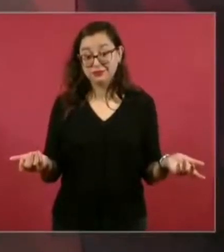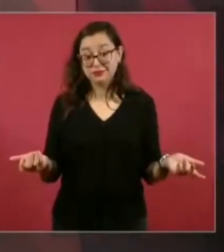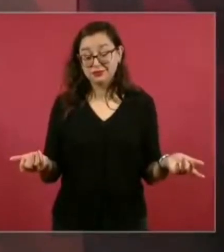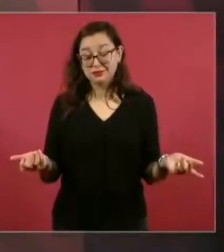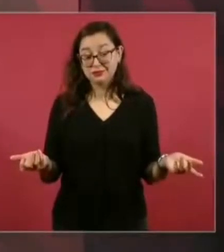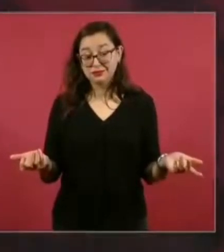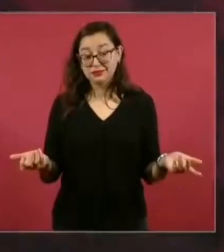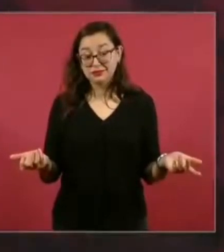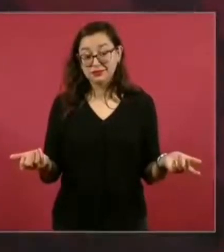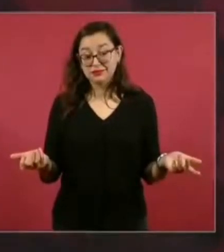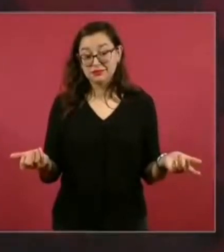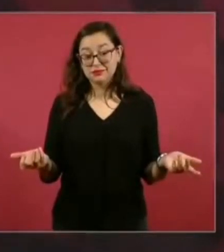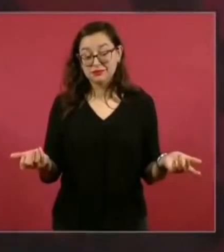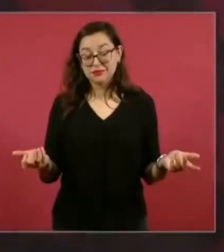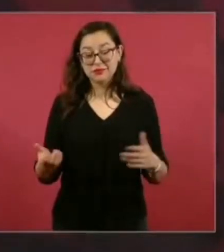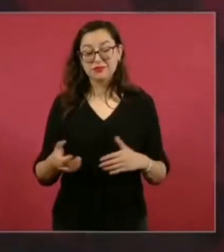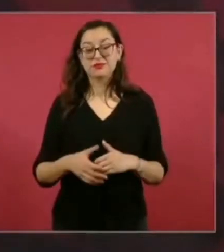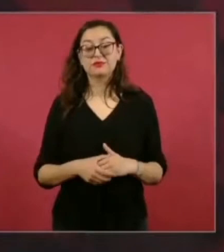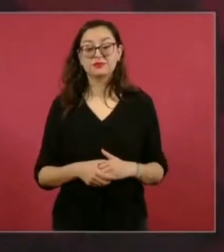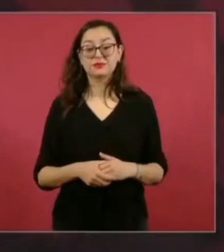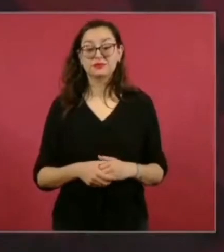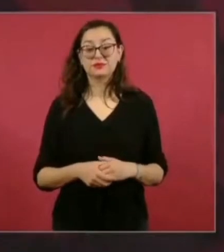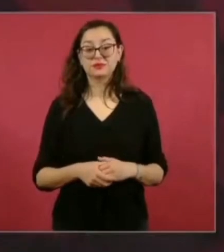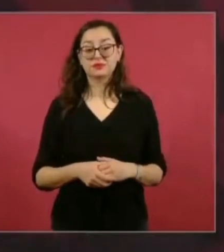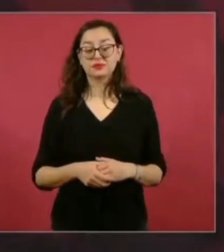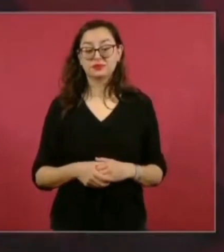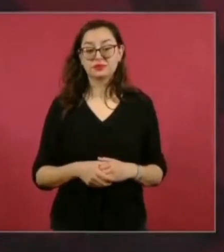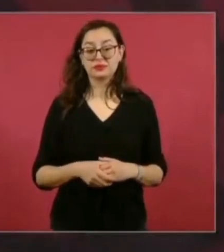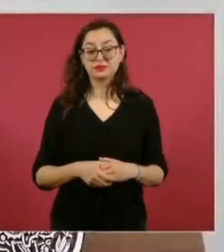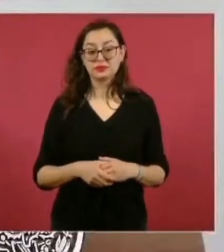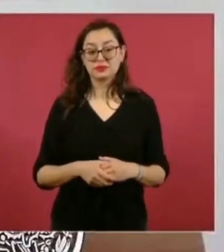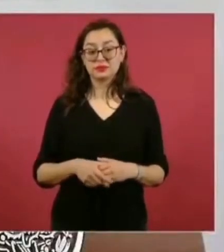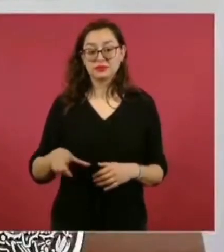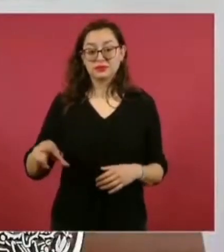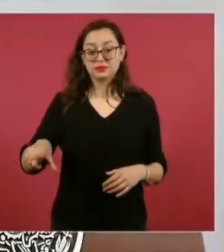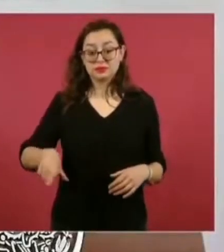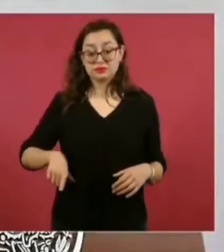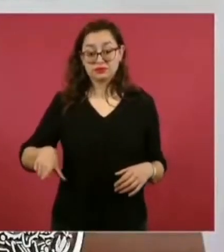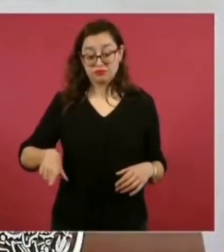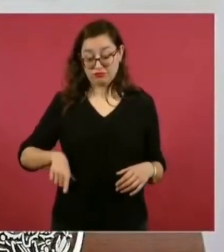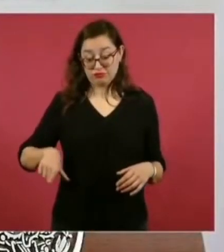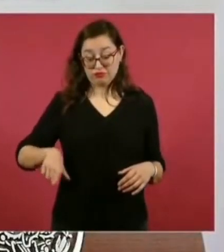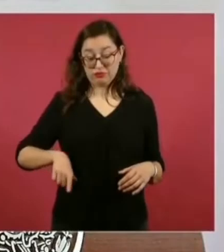Y gobernar es velar,